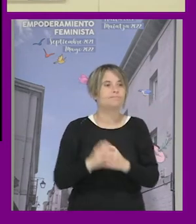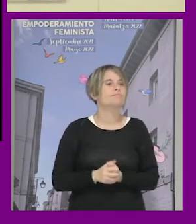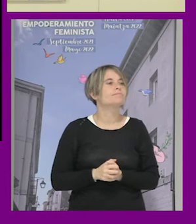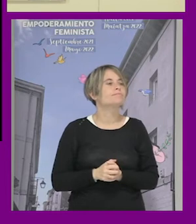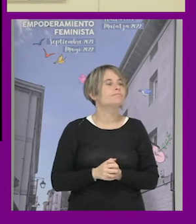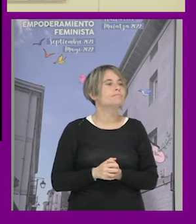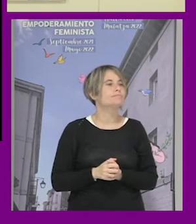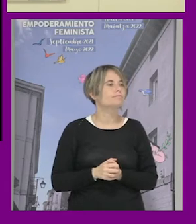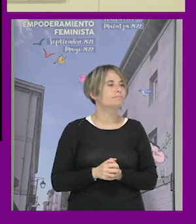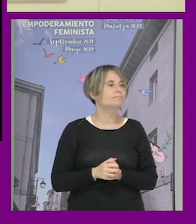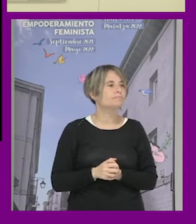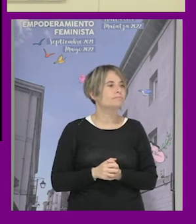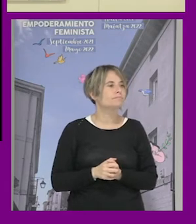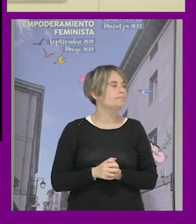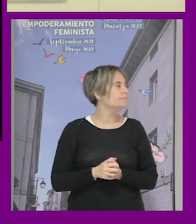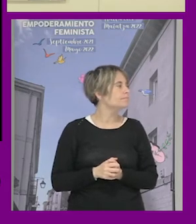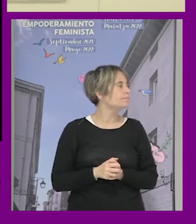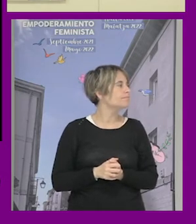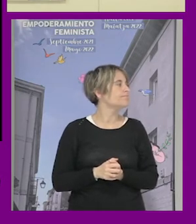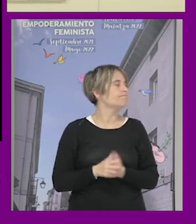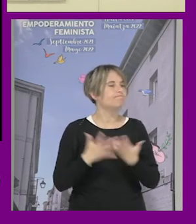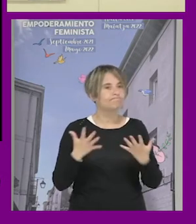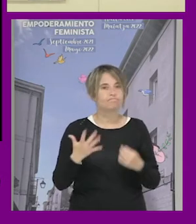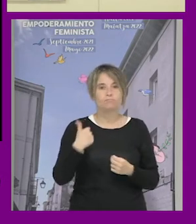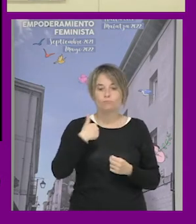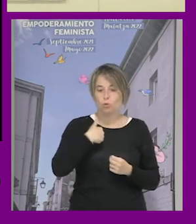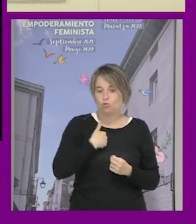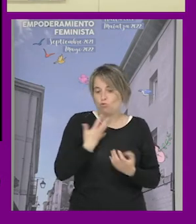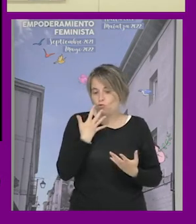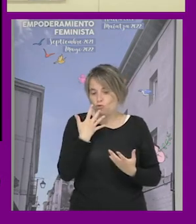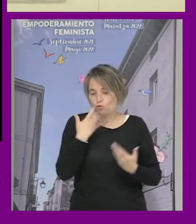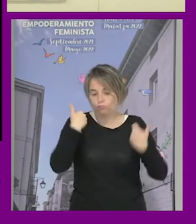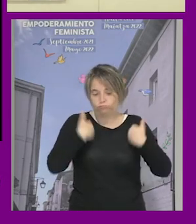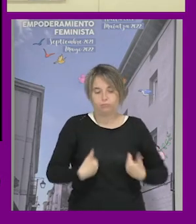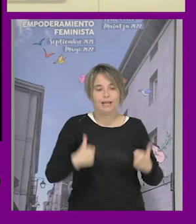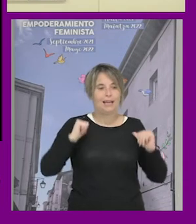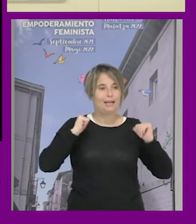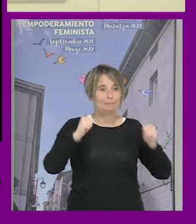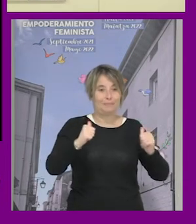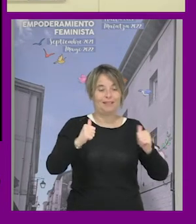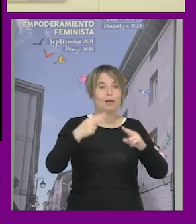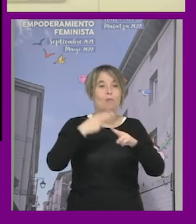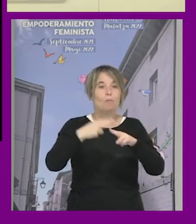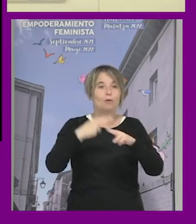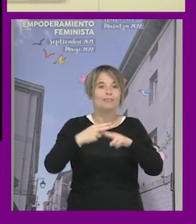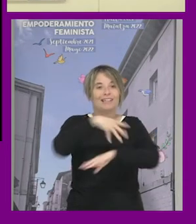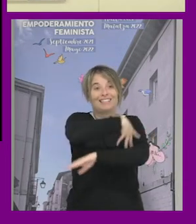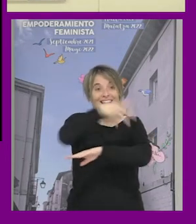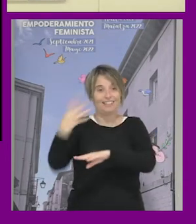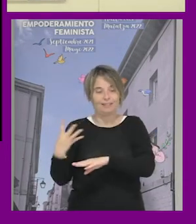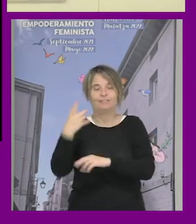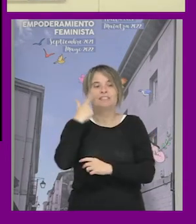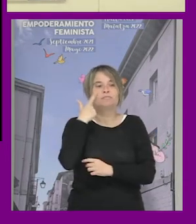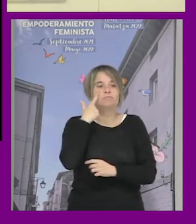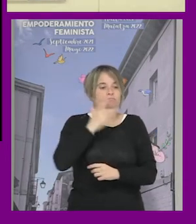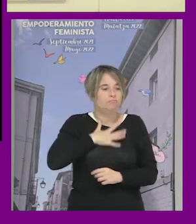además claro yo como persona que empecé sobre todo en temas de políticas LGTBI claro para mí